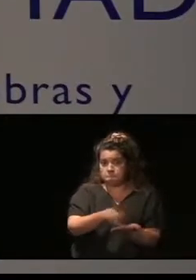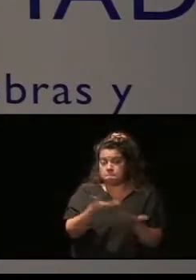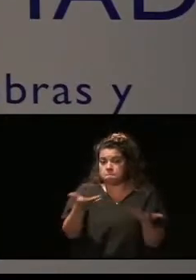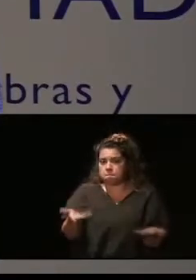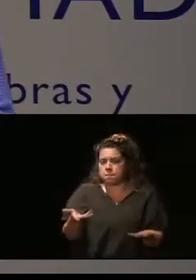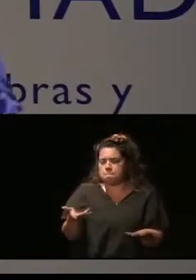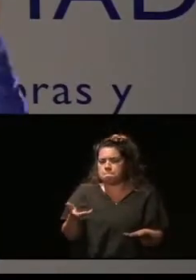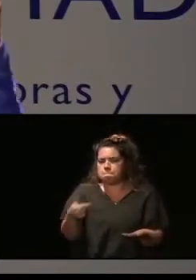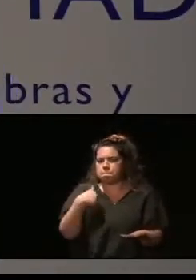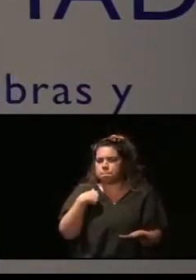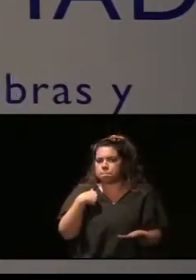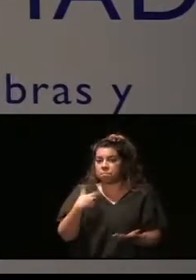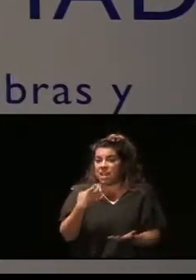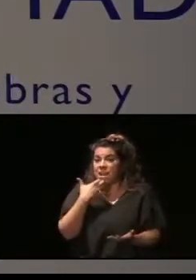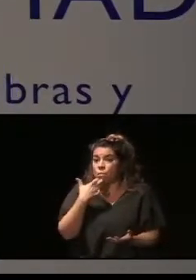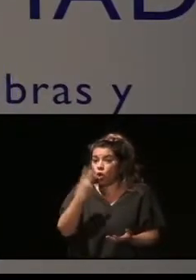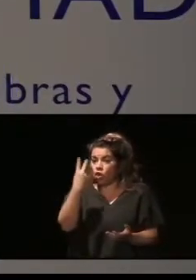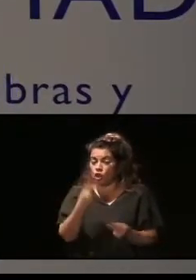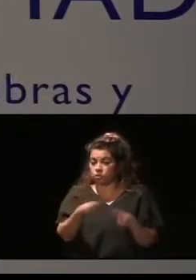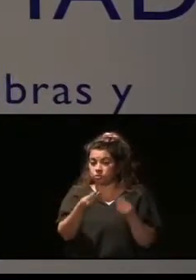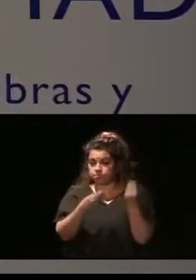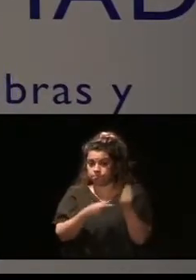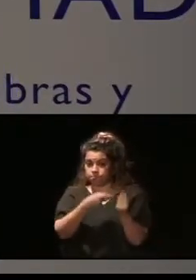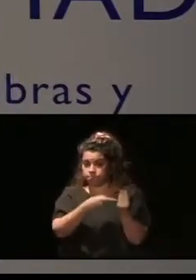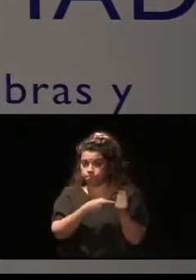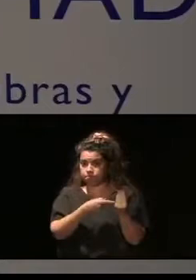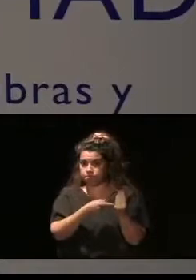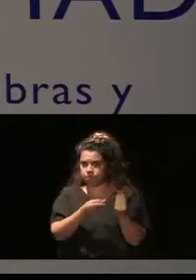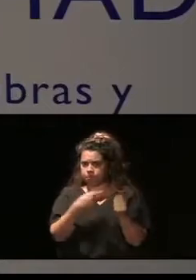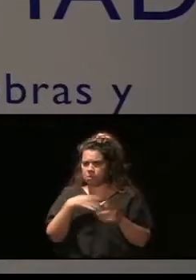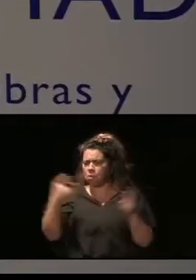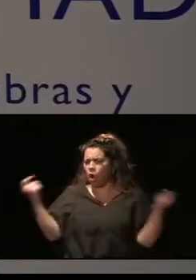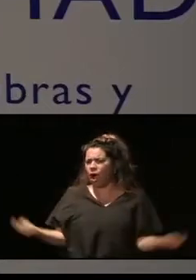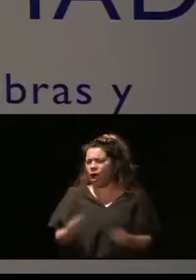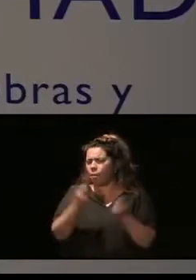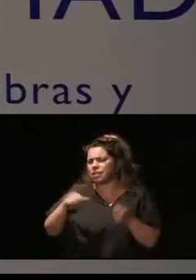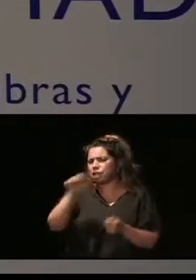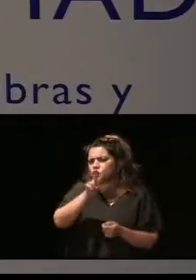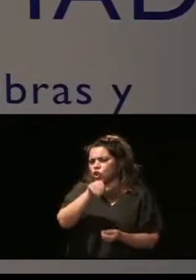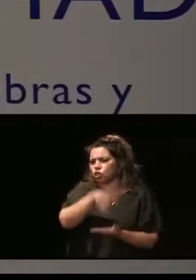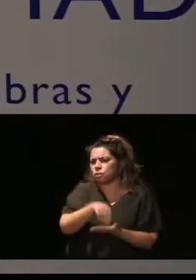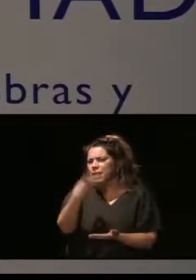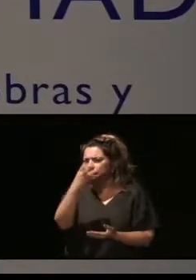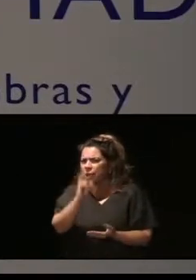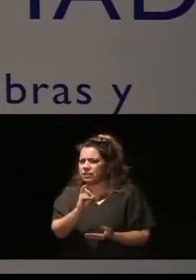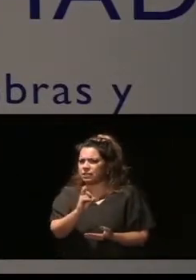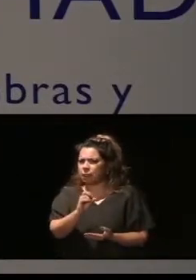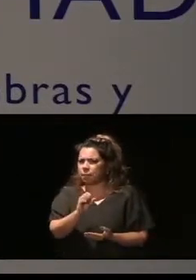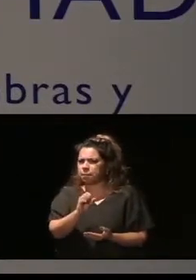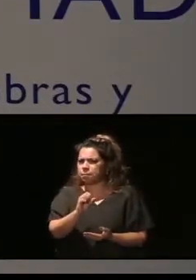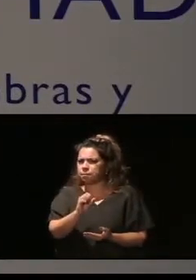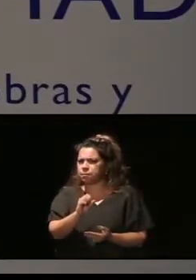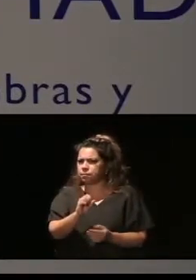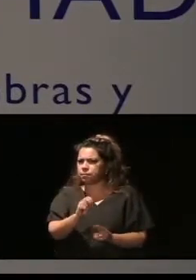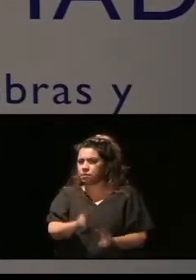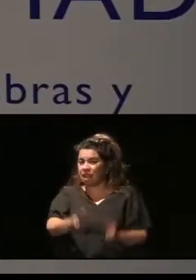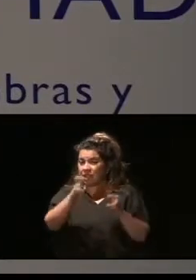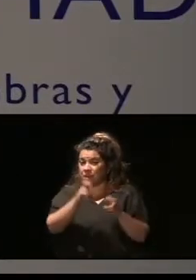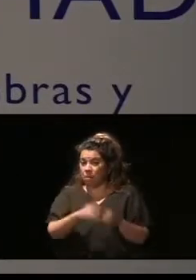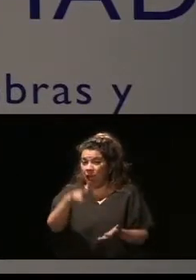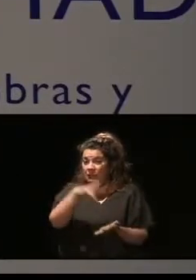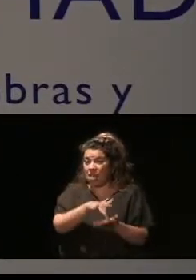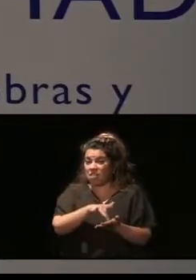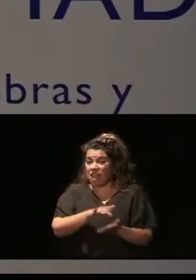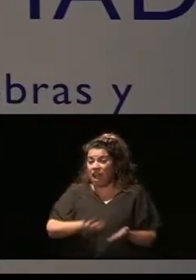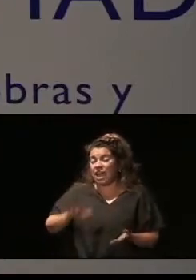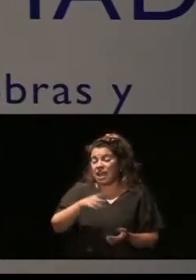pues hoy he traído aquí dos ejemplos. La campaña que hicimos en el año 2020 vinculada al Día Internacional de Lucha contra la